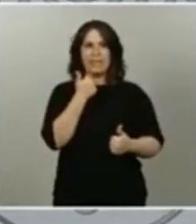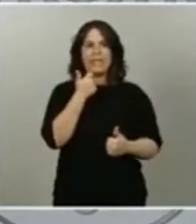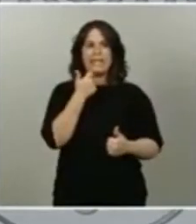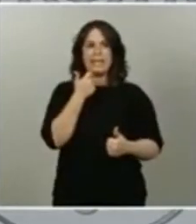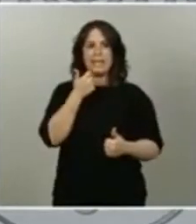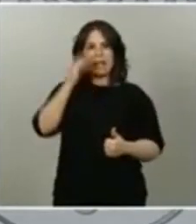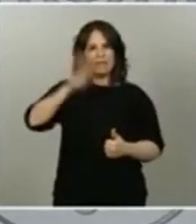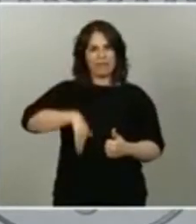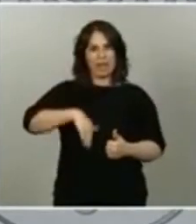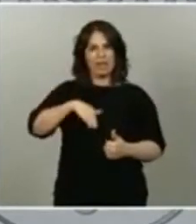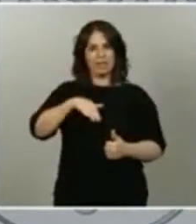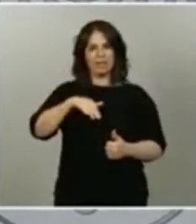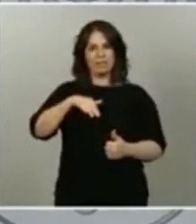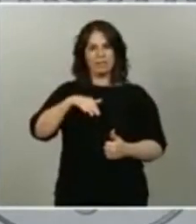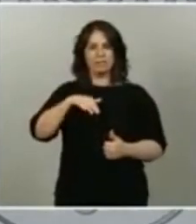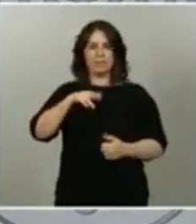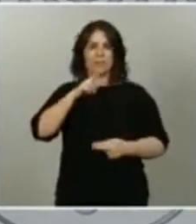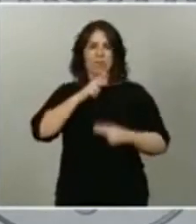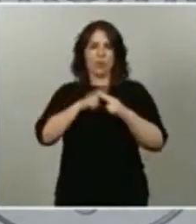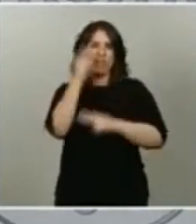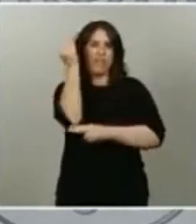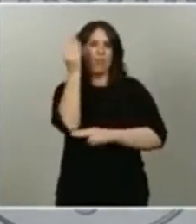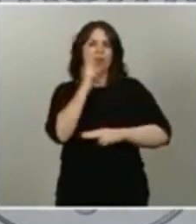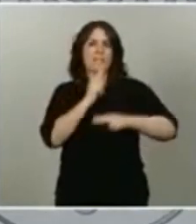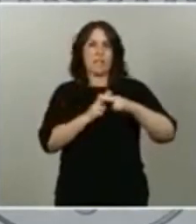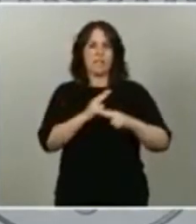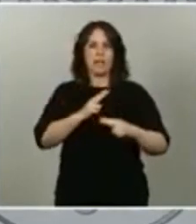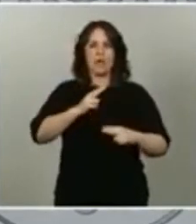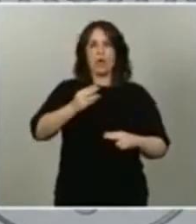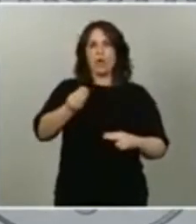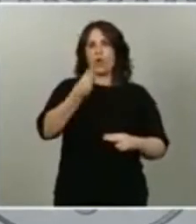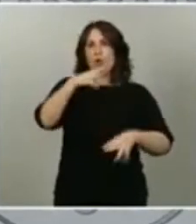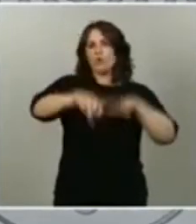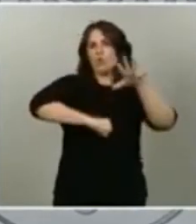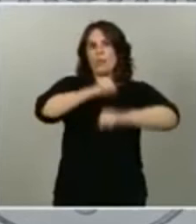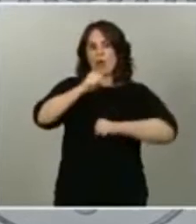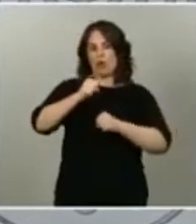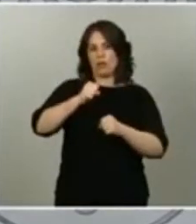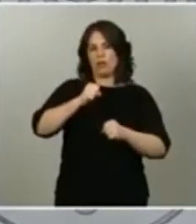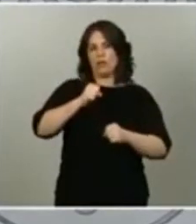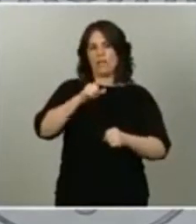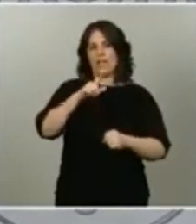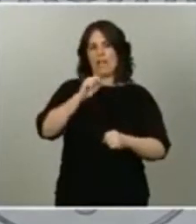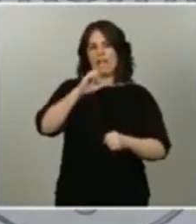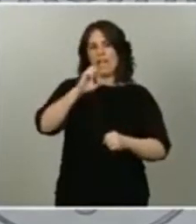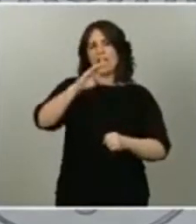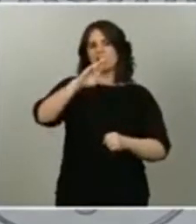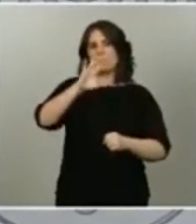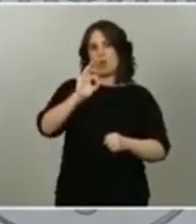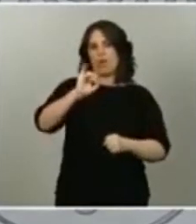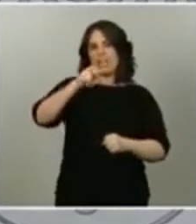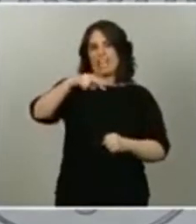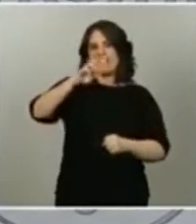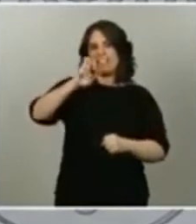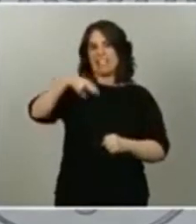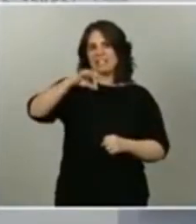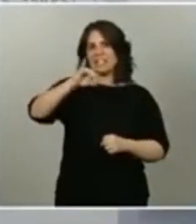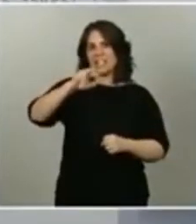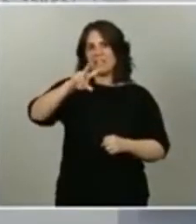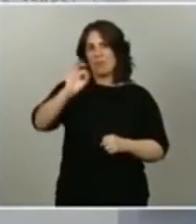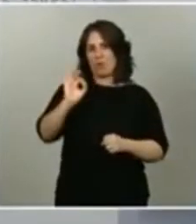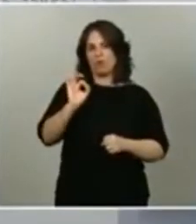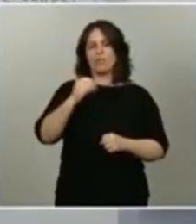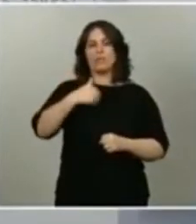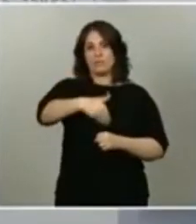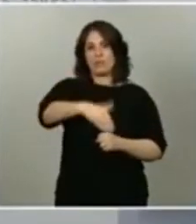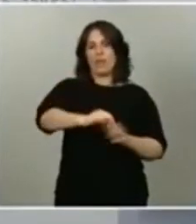consumidor electrointensivo que en las próximas semanas se tendrá que acompañar con la aprobación de su estatuto